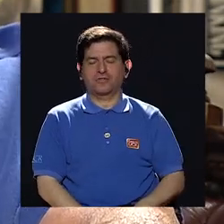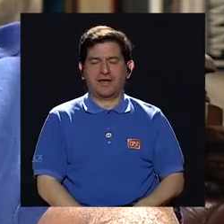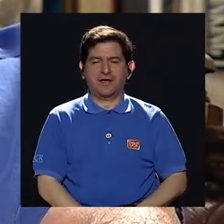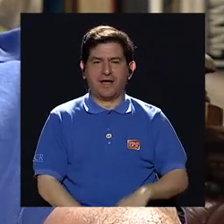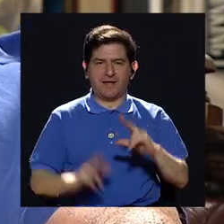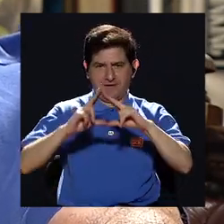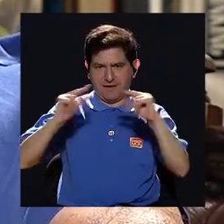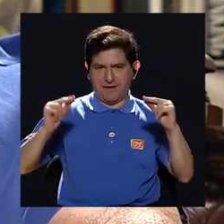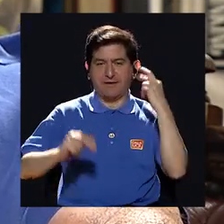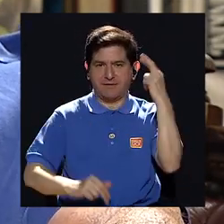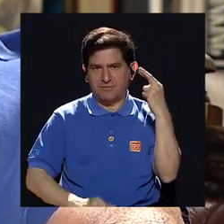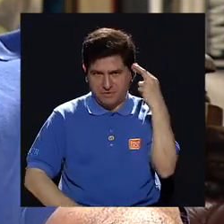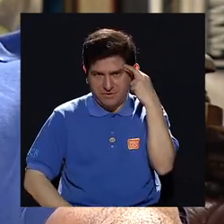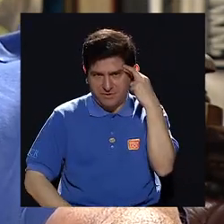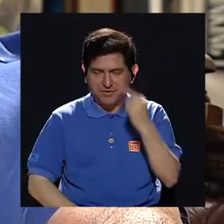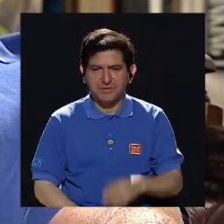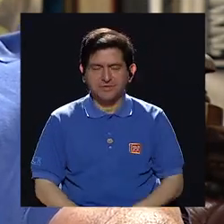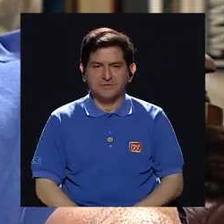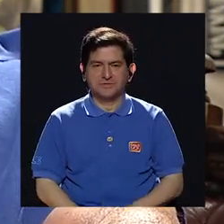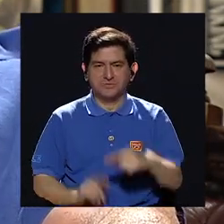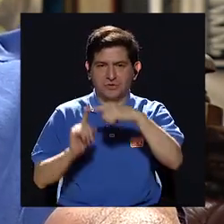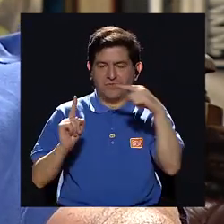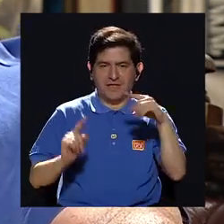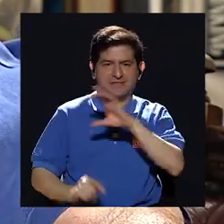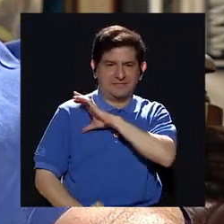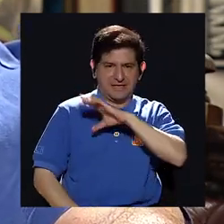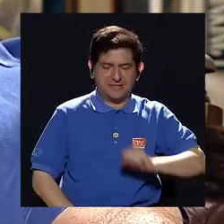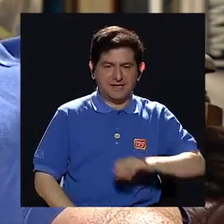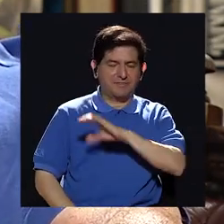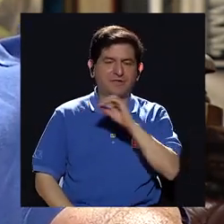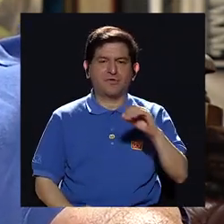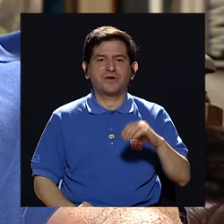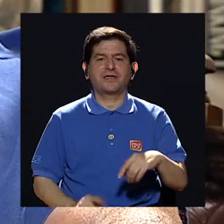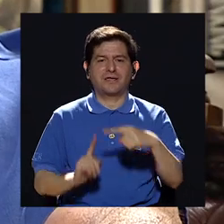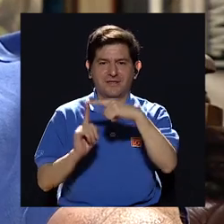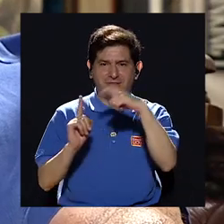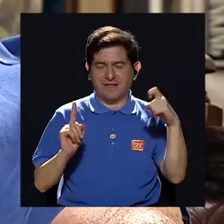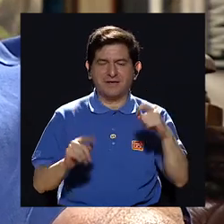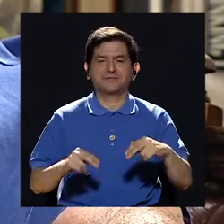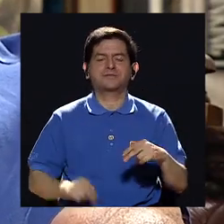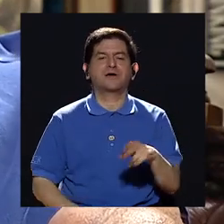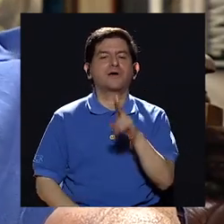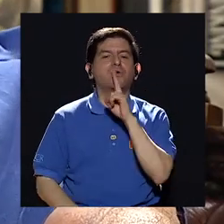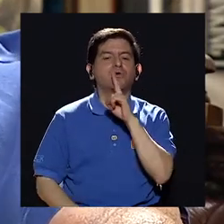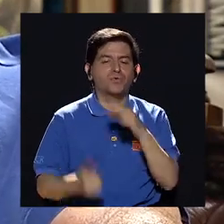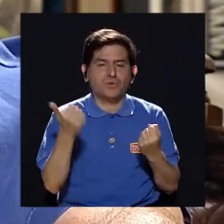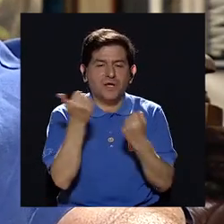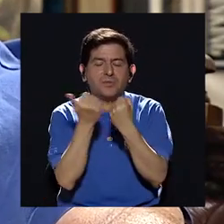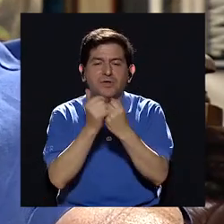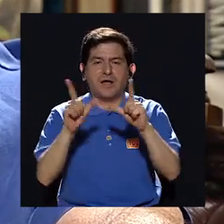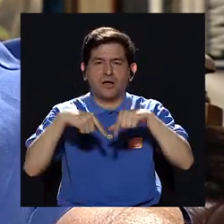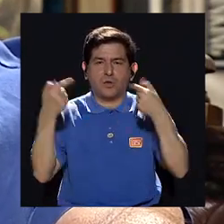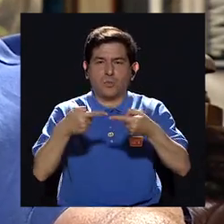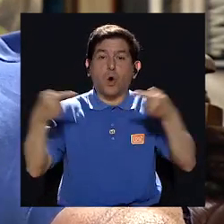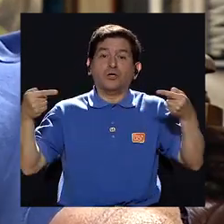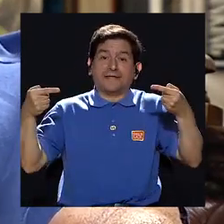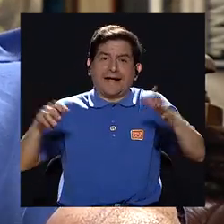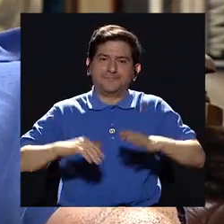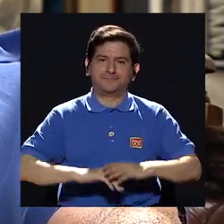evidentemente porque desde El Salvador y desde Honduras se estaba apoyando a la Contra